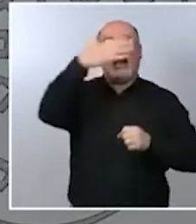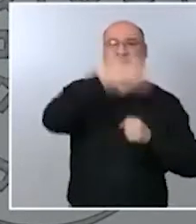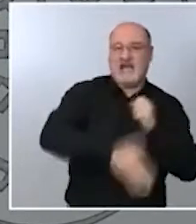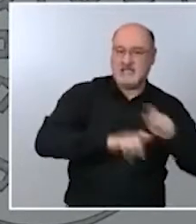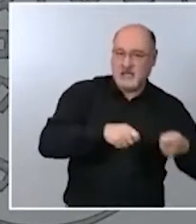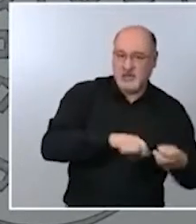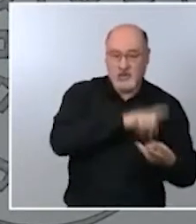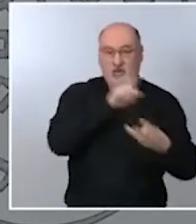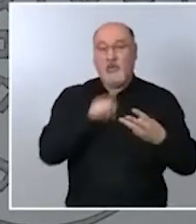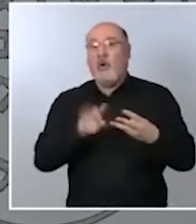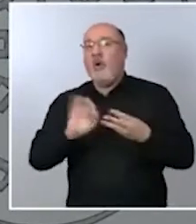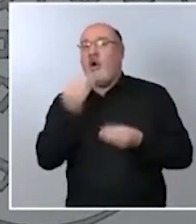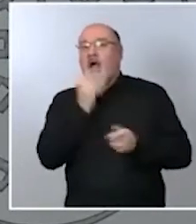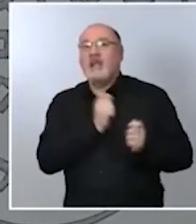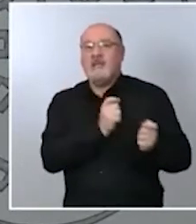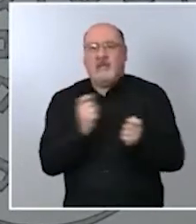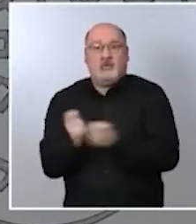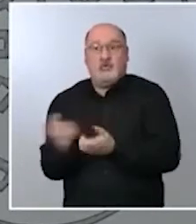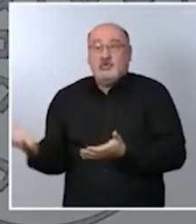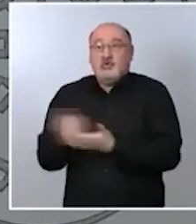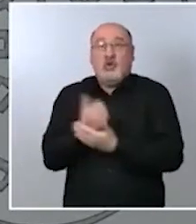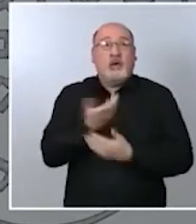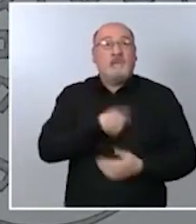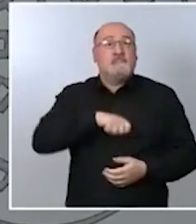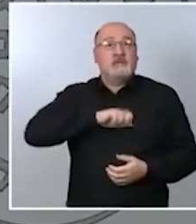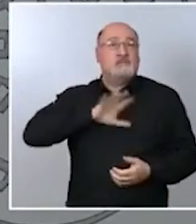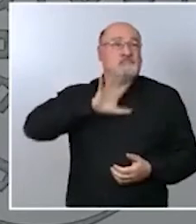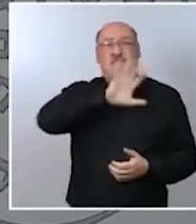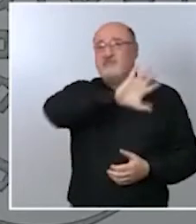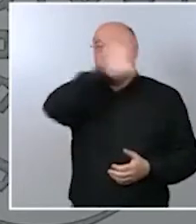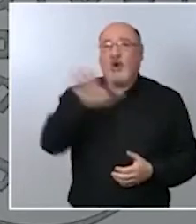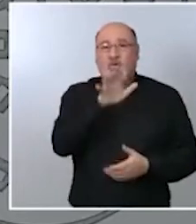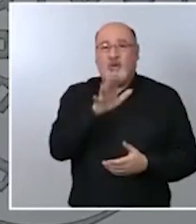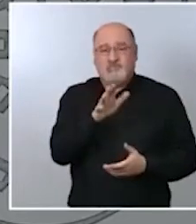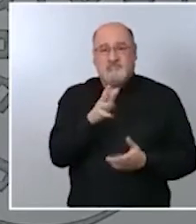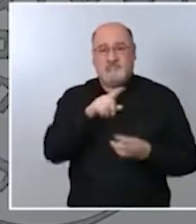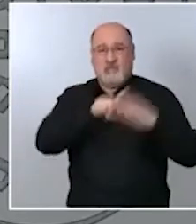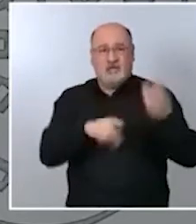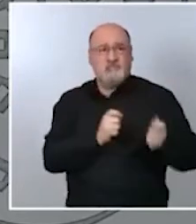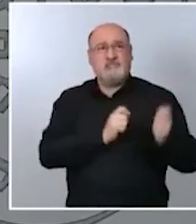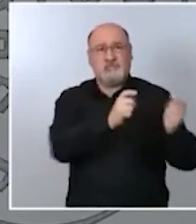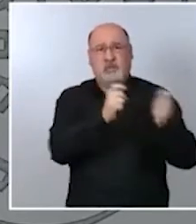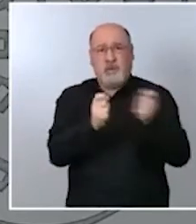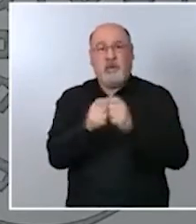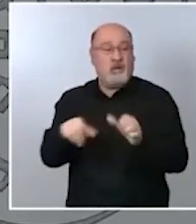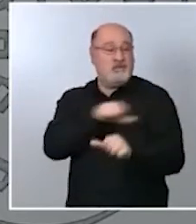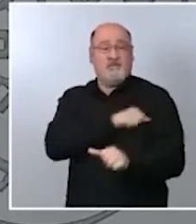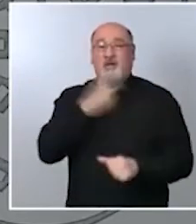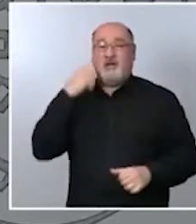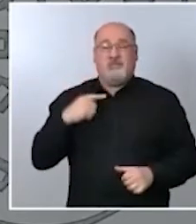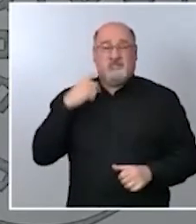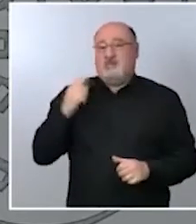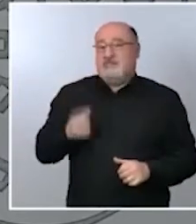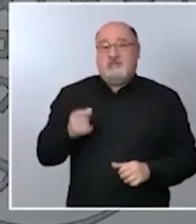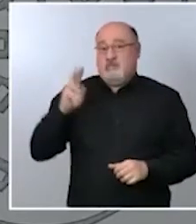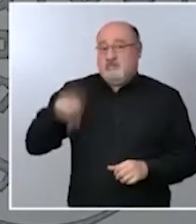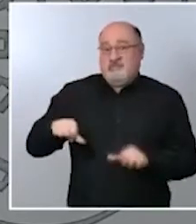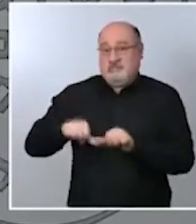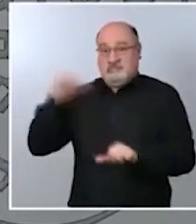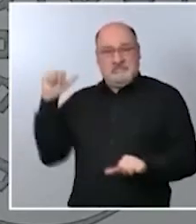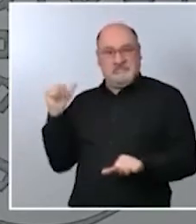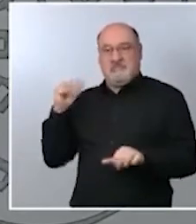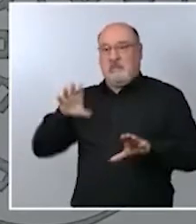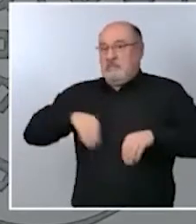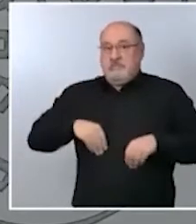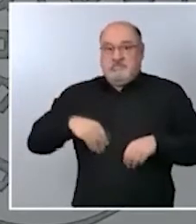alimentos a todos los rincones de nuestra geografía no estamos habituados en España a este tipo de temporales pero en los países donde esta